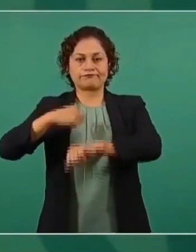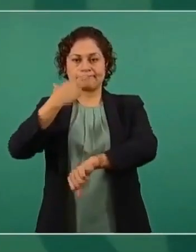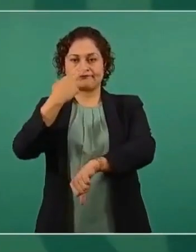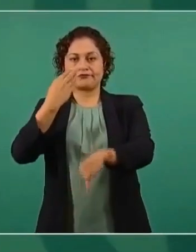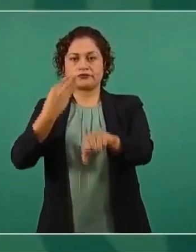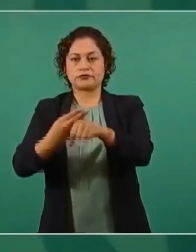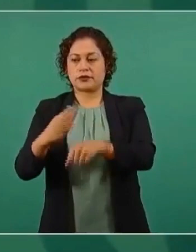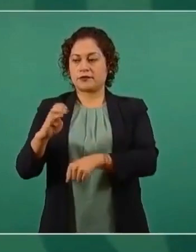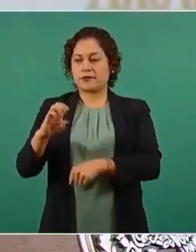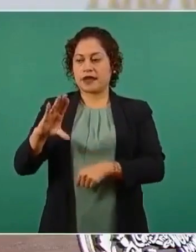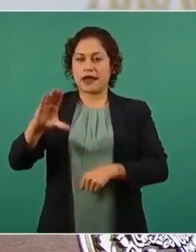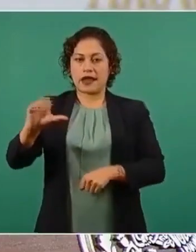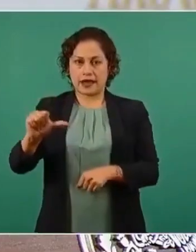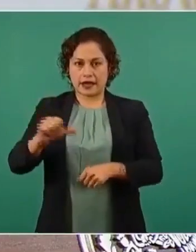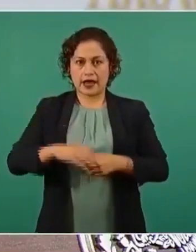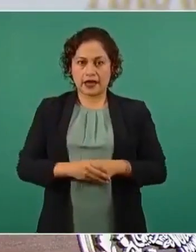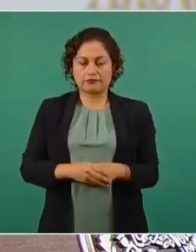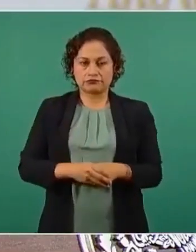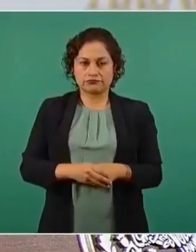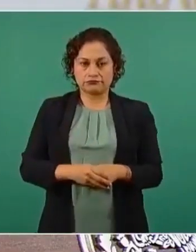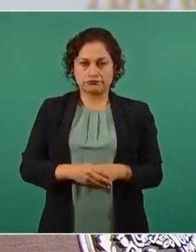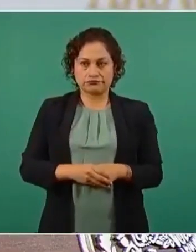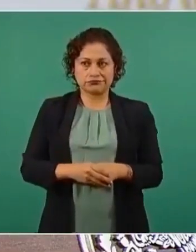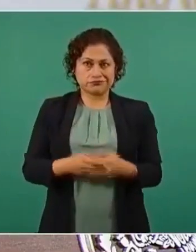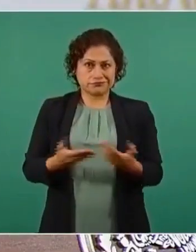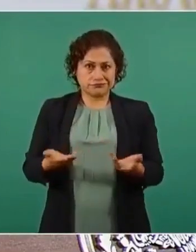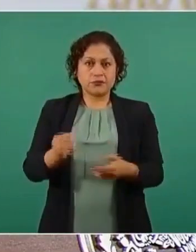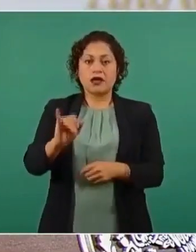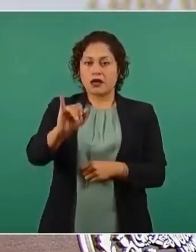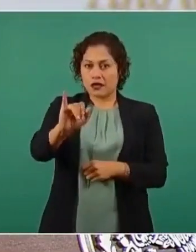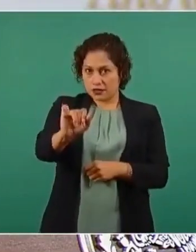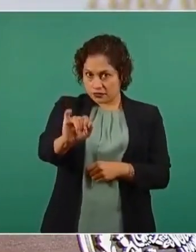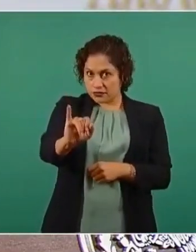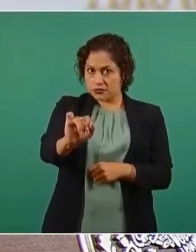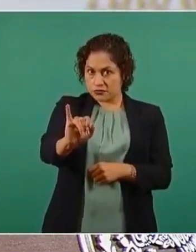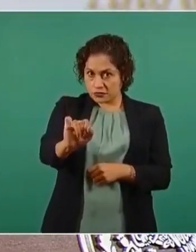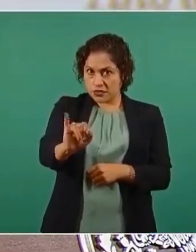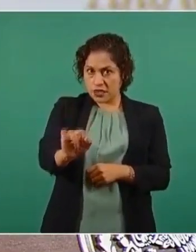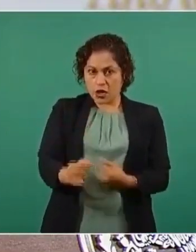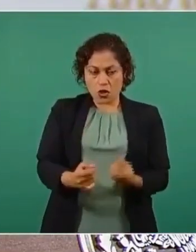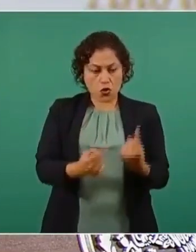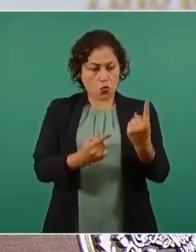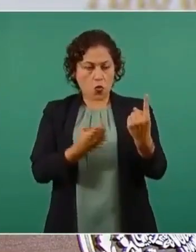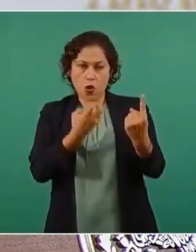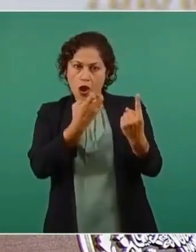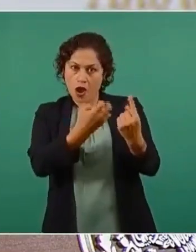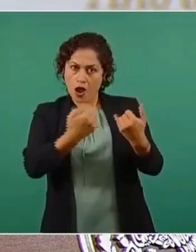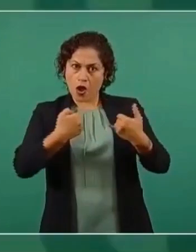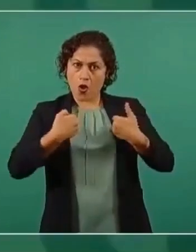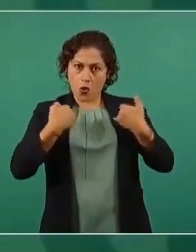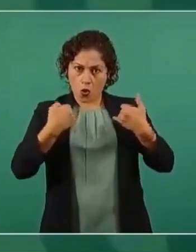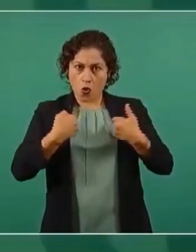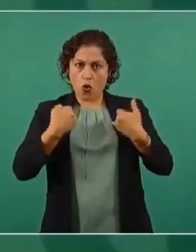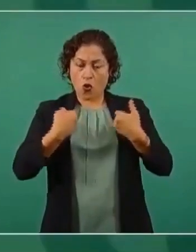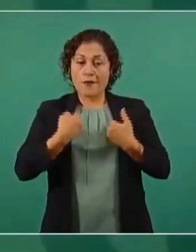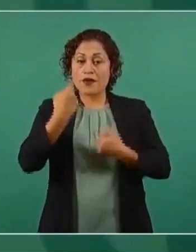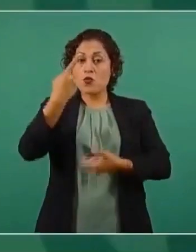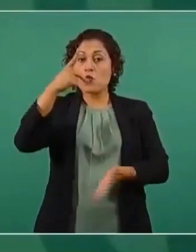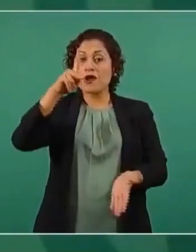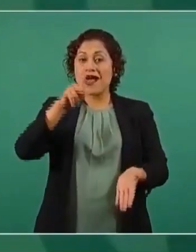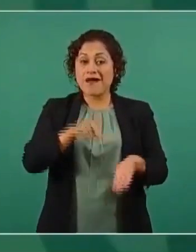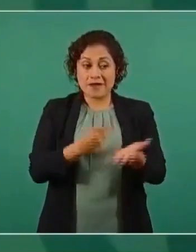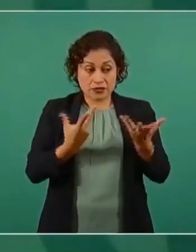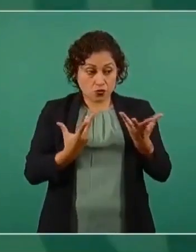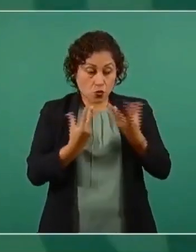Benito Juárez. Sí, a un compañero joven en una gira le pegaron una